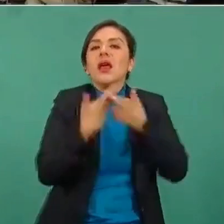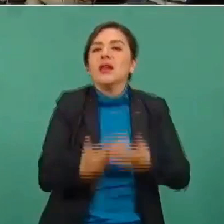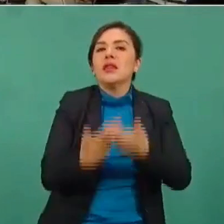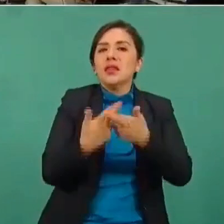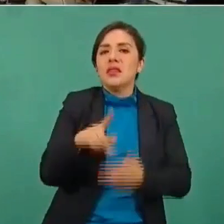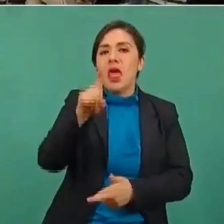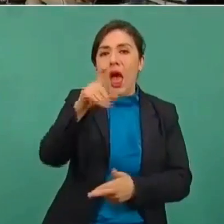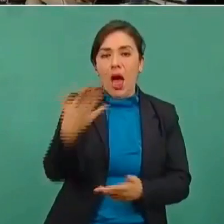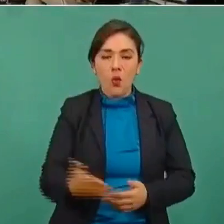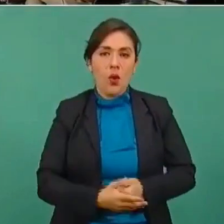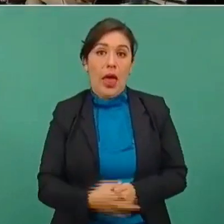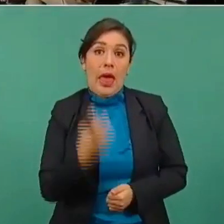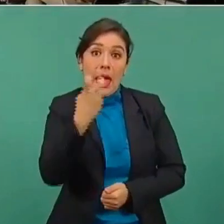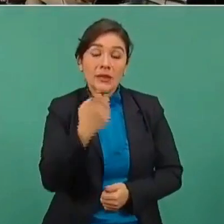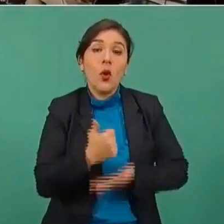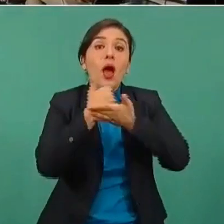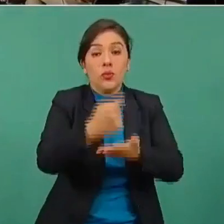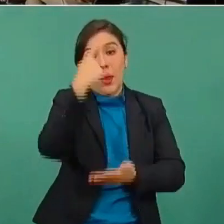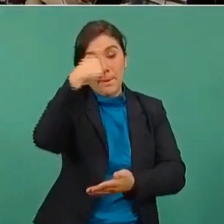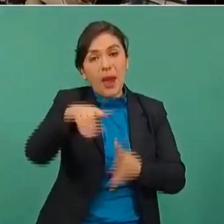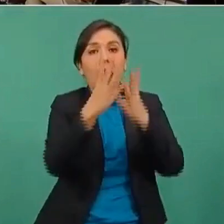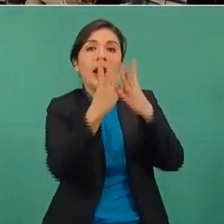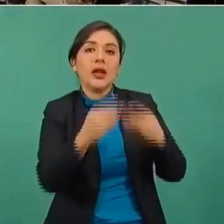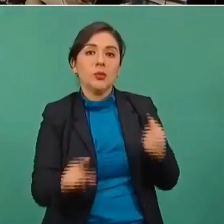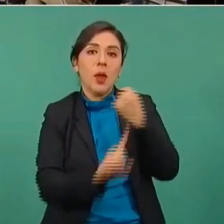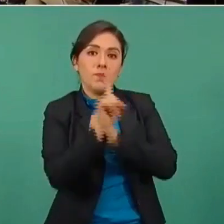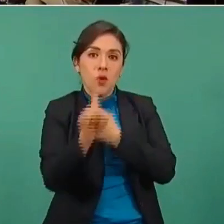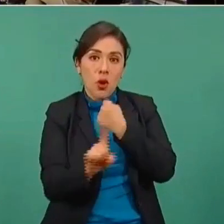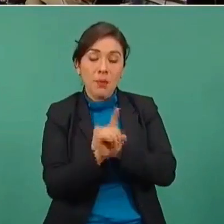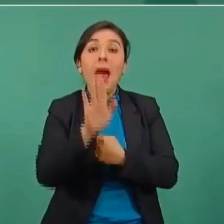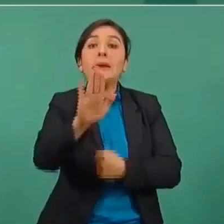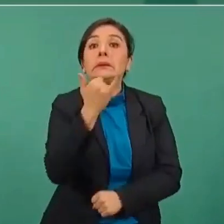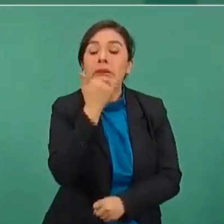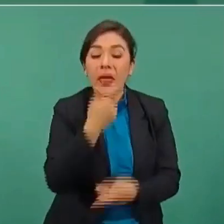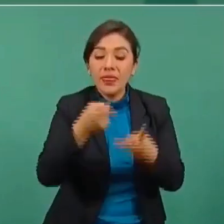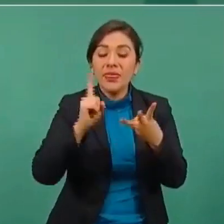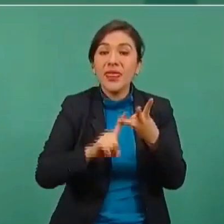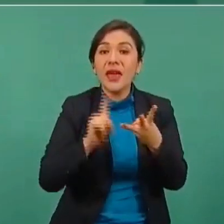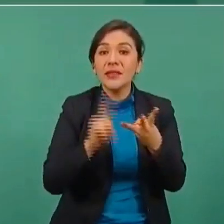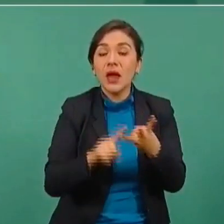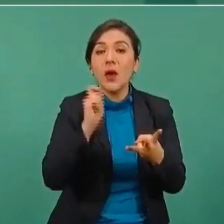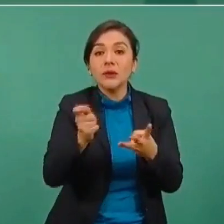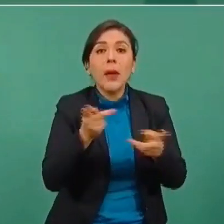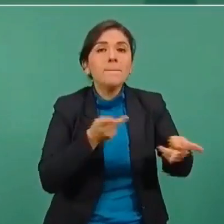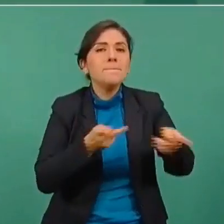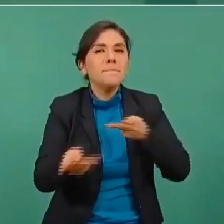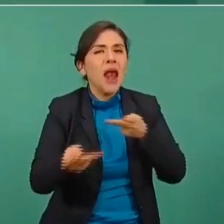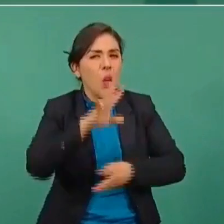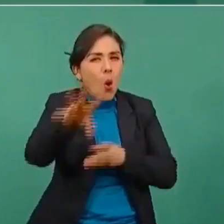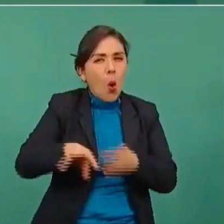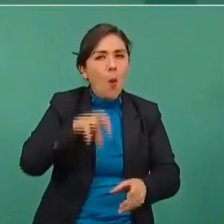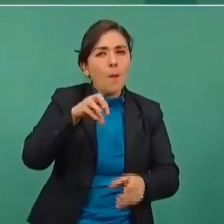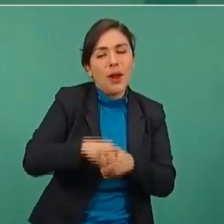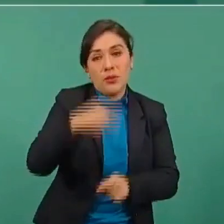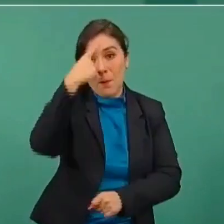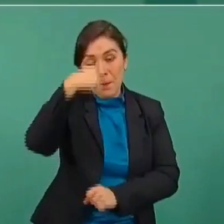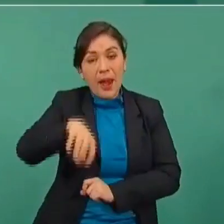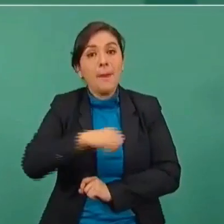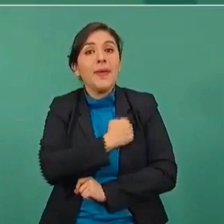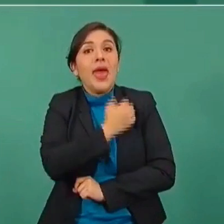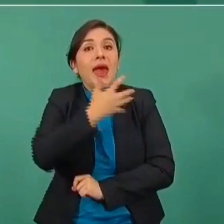esto nos va a ayudar a resolver el problema hay lo tercero es un plan integral para el bienestar